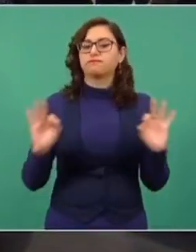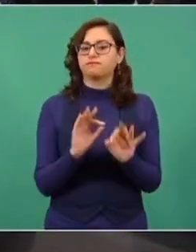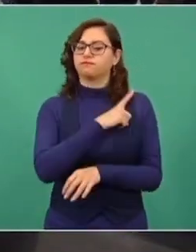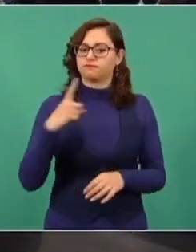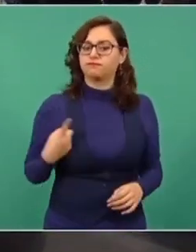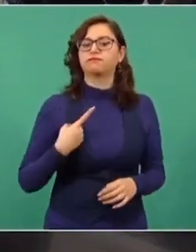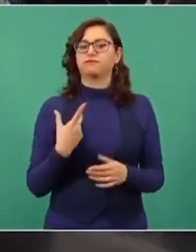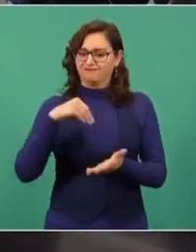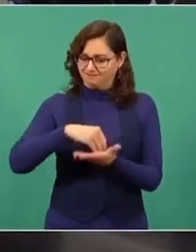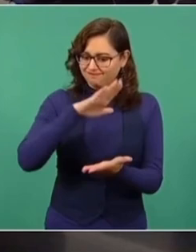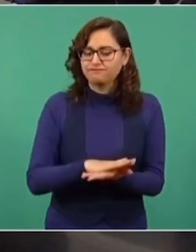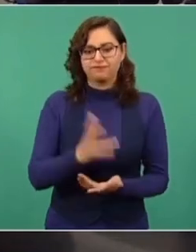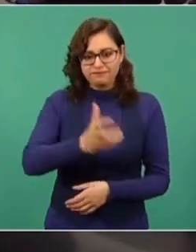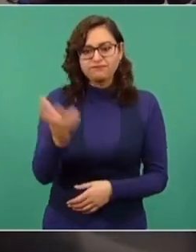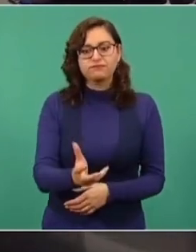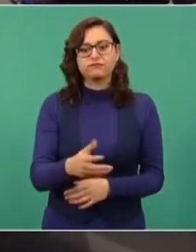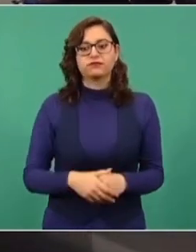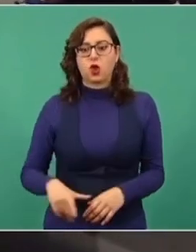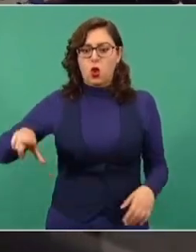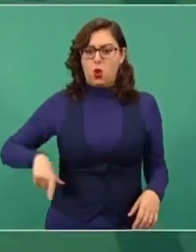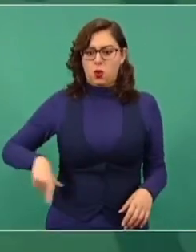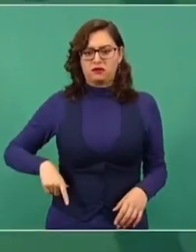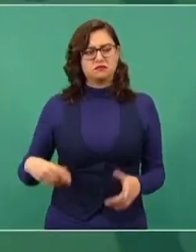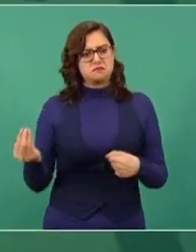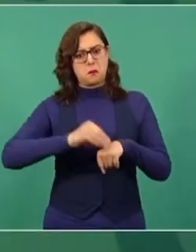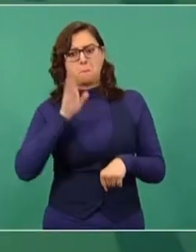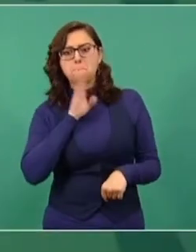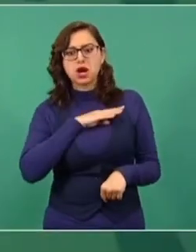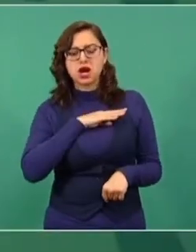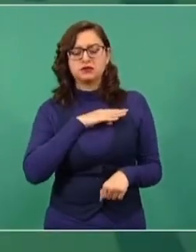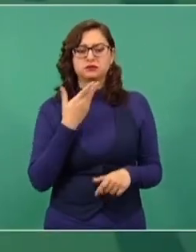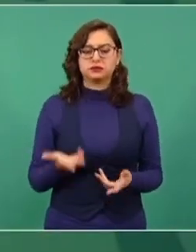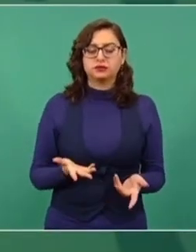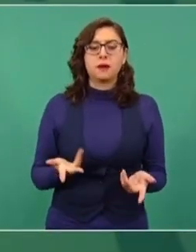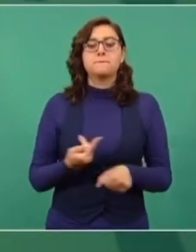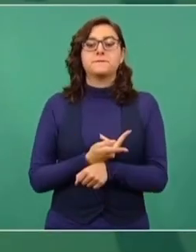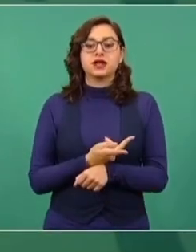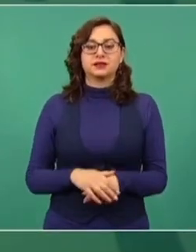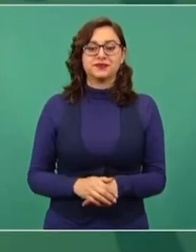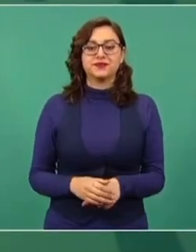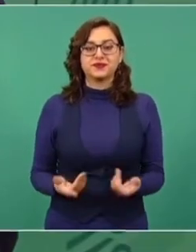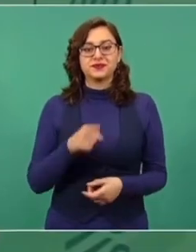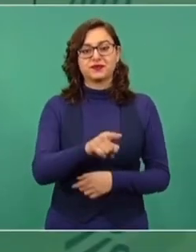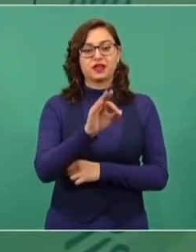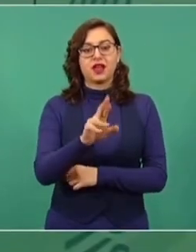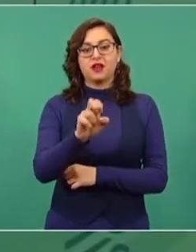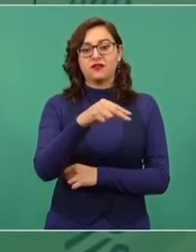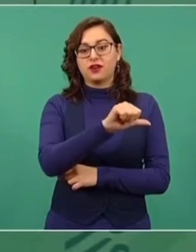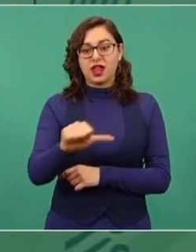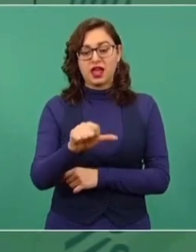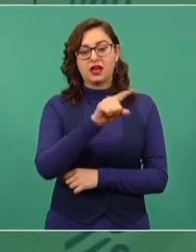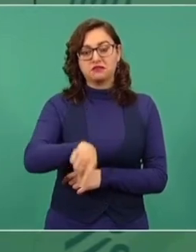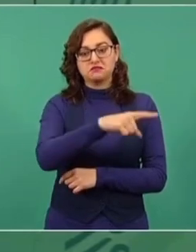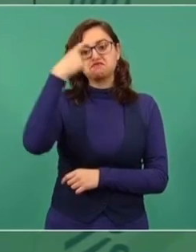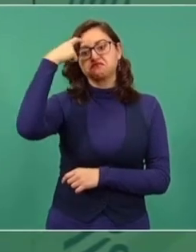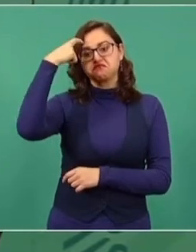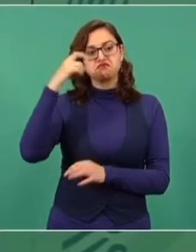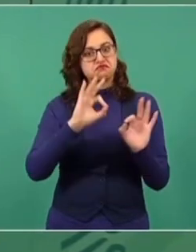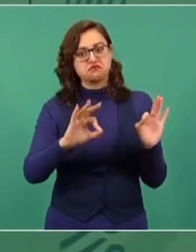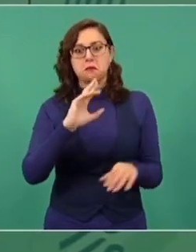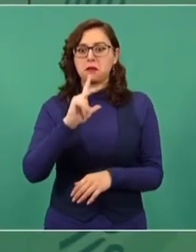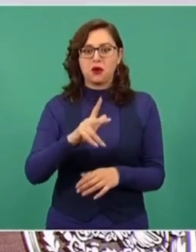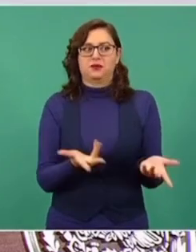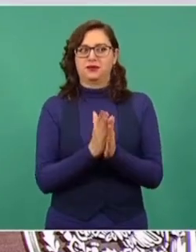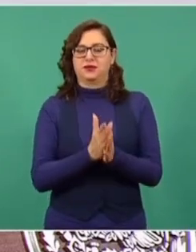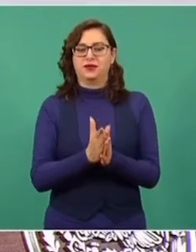para que cuando un gobernante se porte mal, o ahora mismo, resulta que los señores de Frena son más consecuentes. Están pidiendo